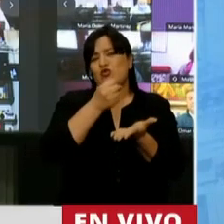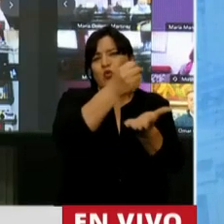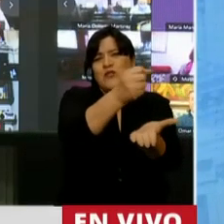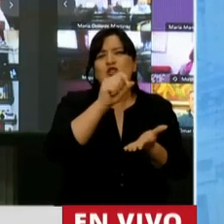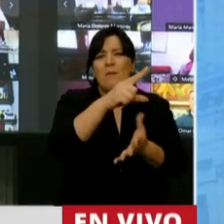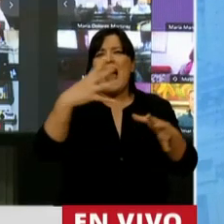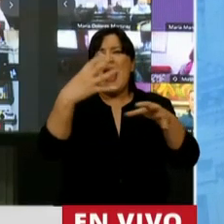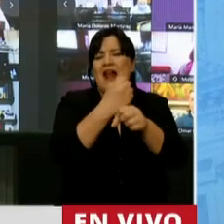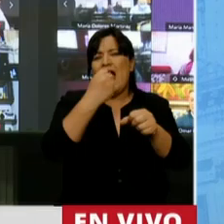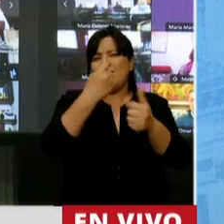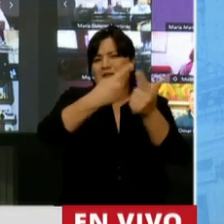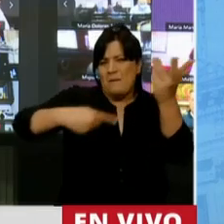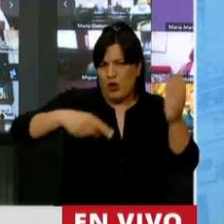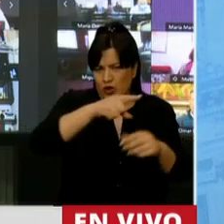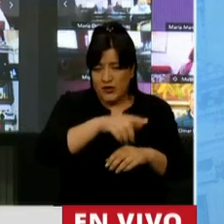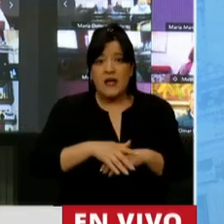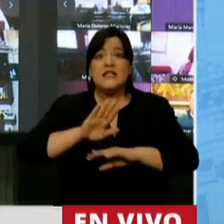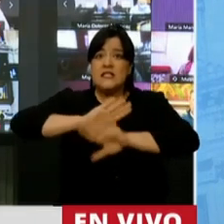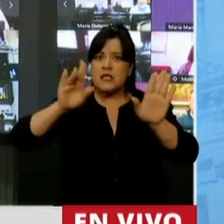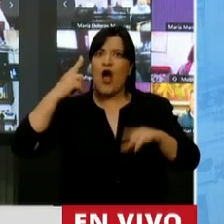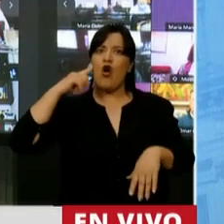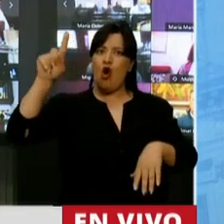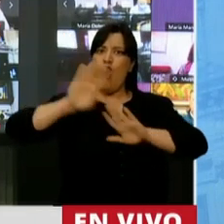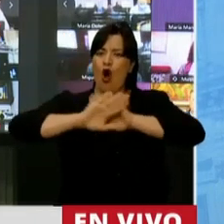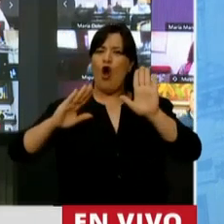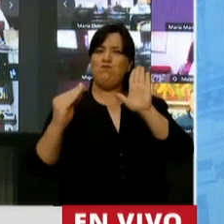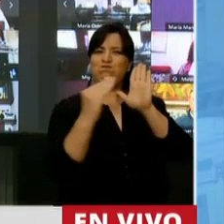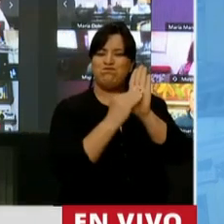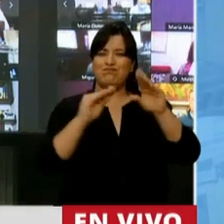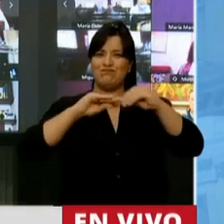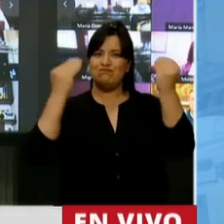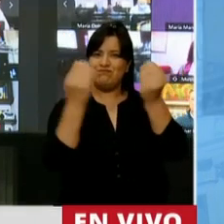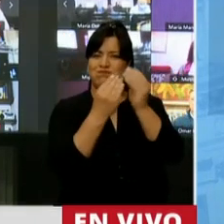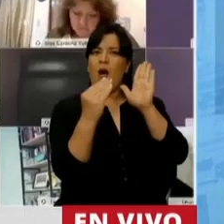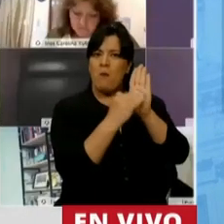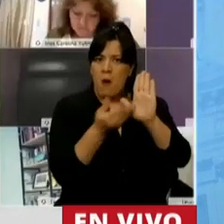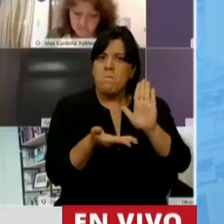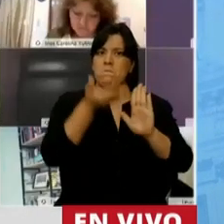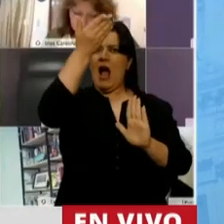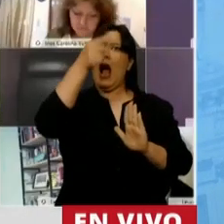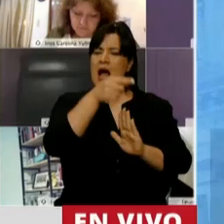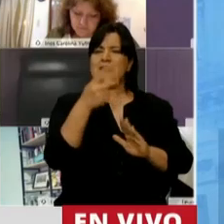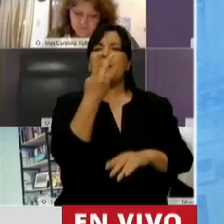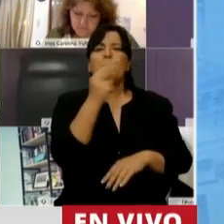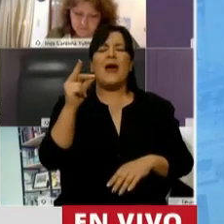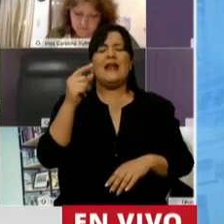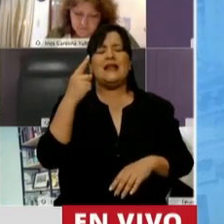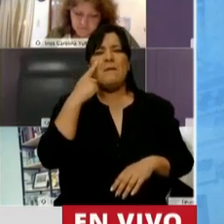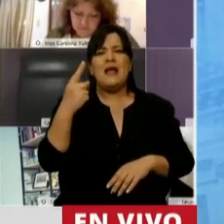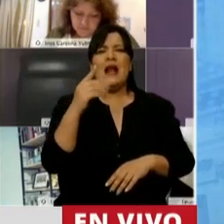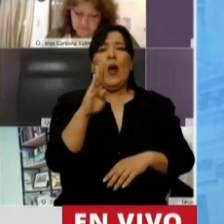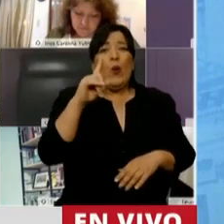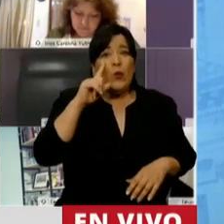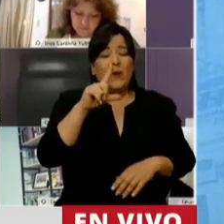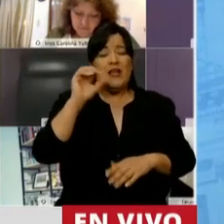Hemos podido lograr que se estableciera un monto superior, en definitiva, a los 20 mil millones de pesos